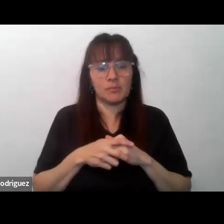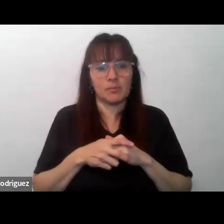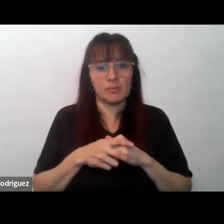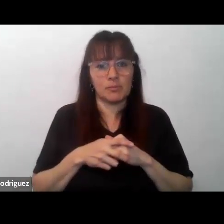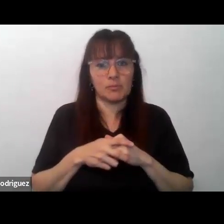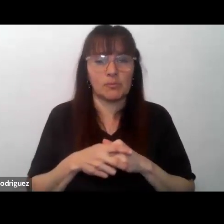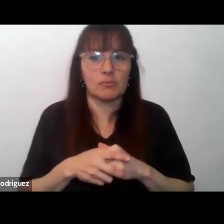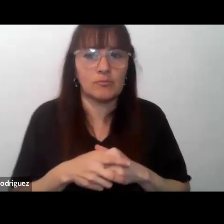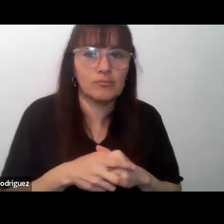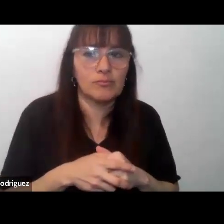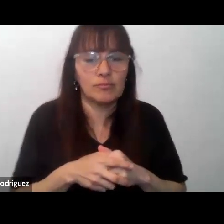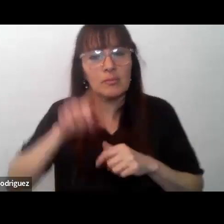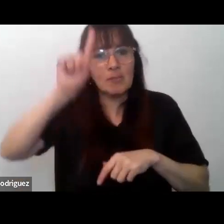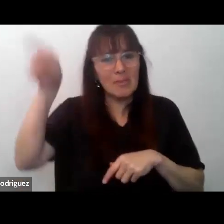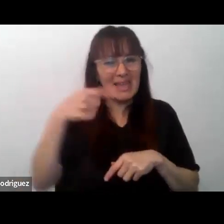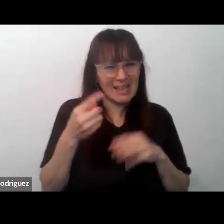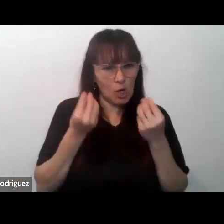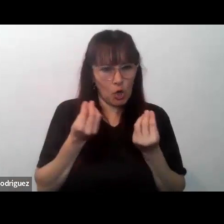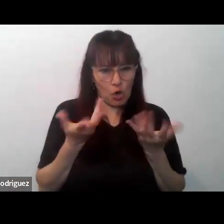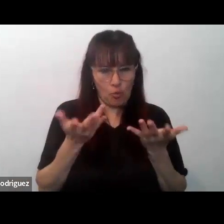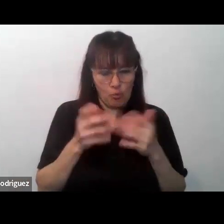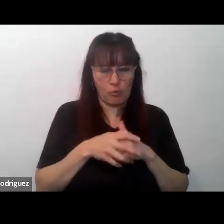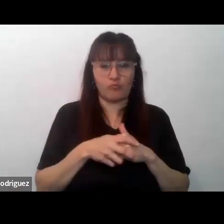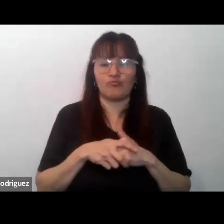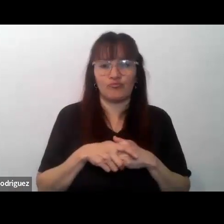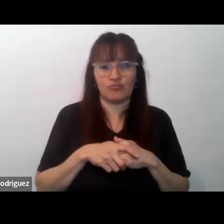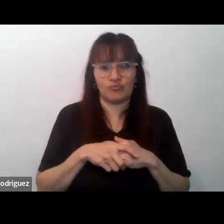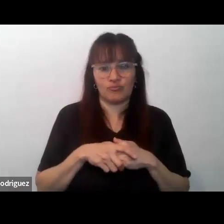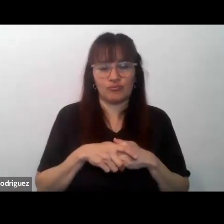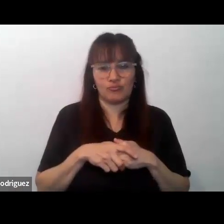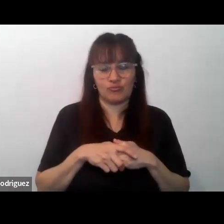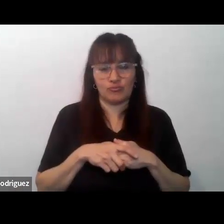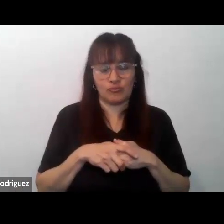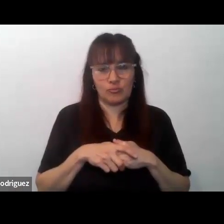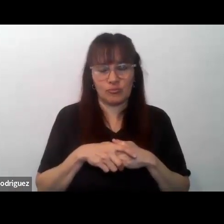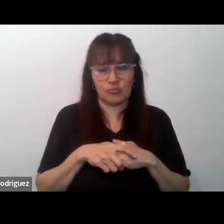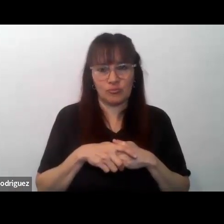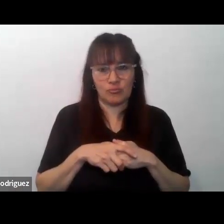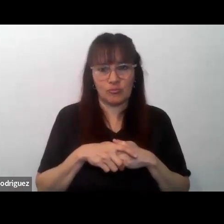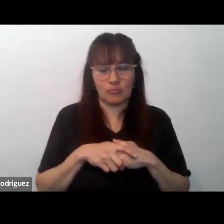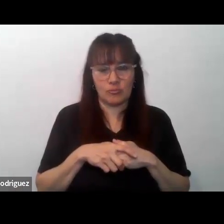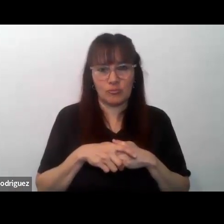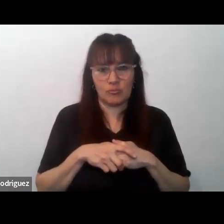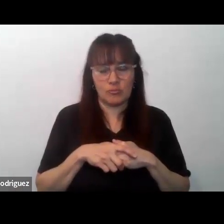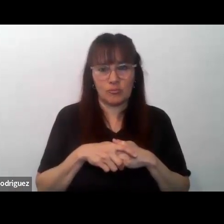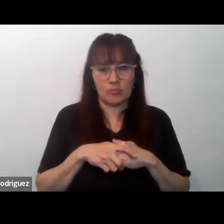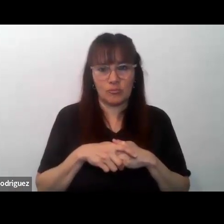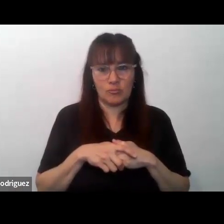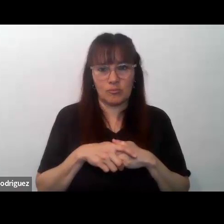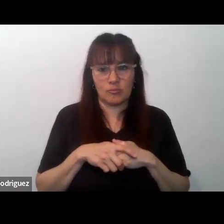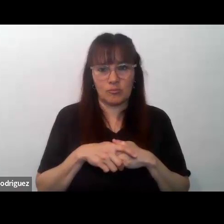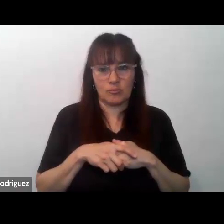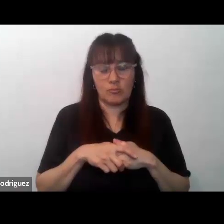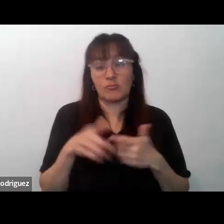su origen se ubica en una constatación es que haciendo